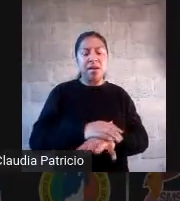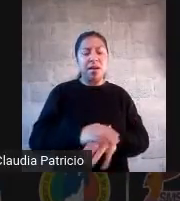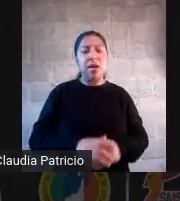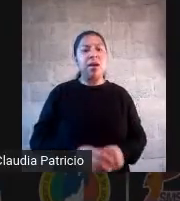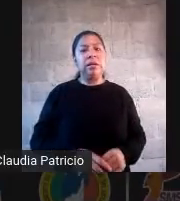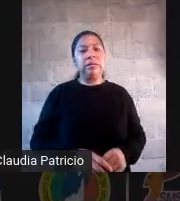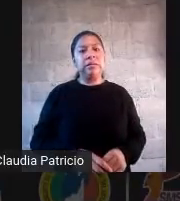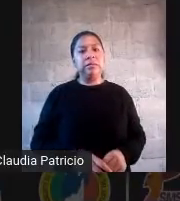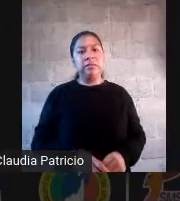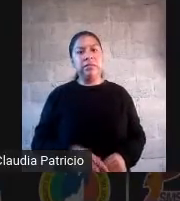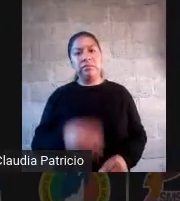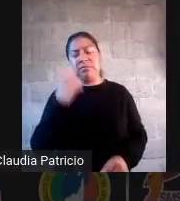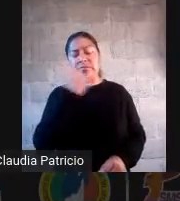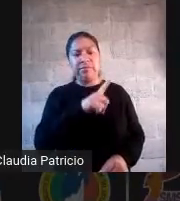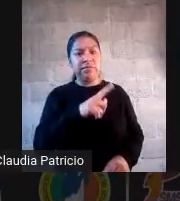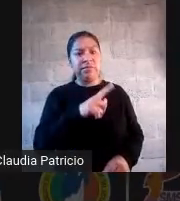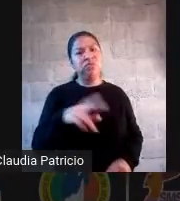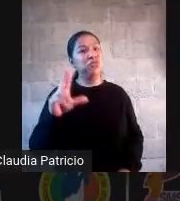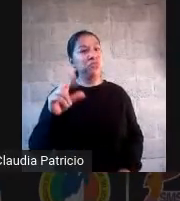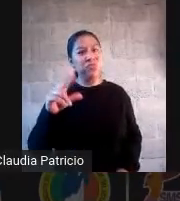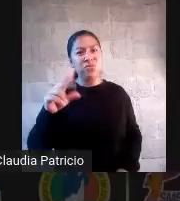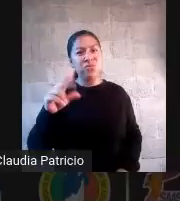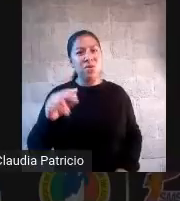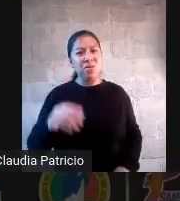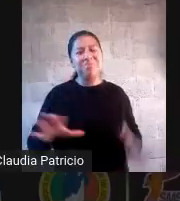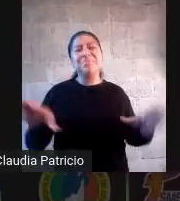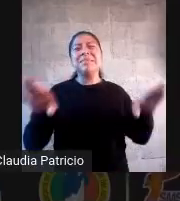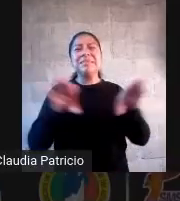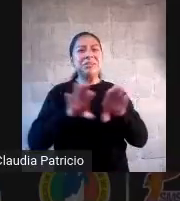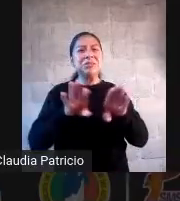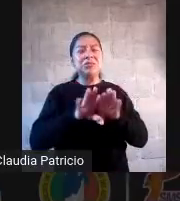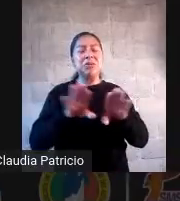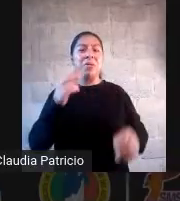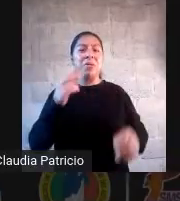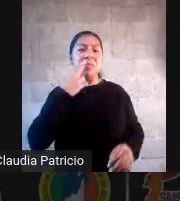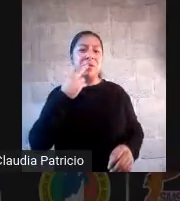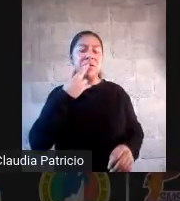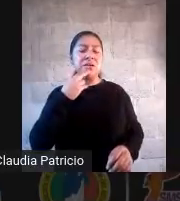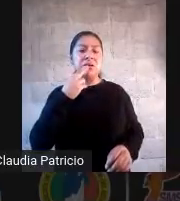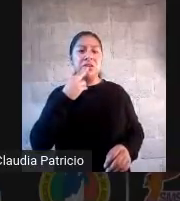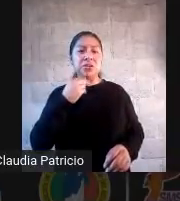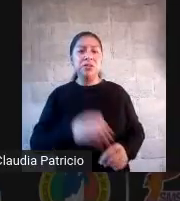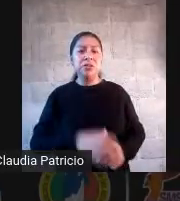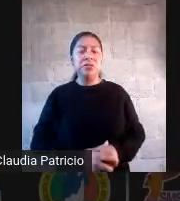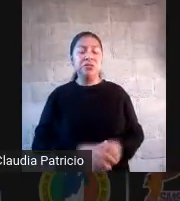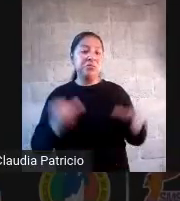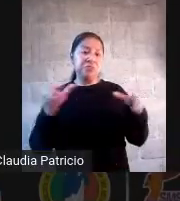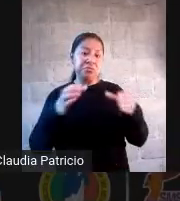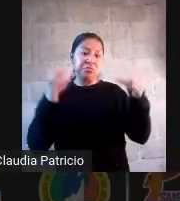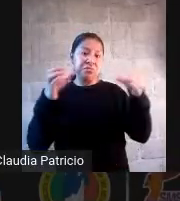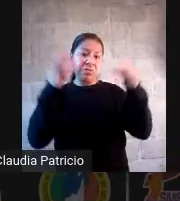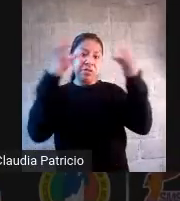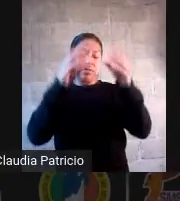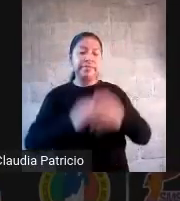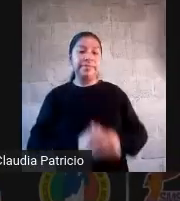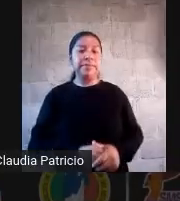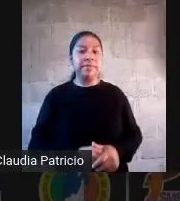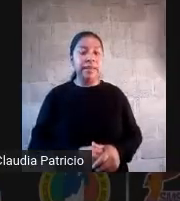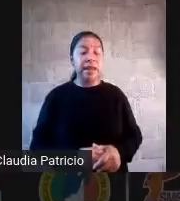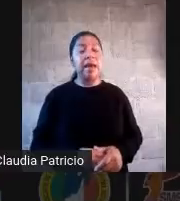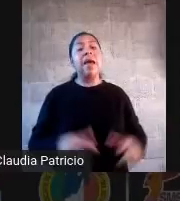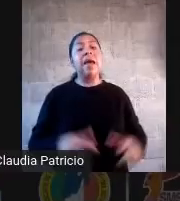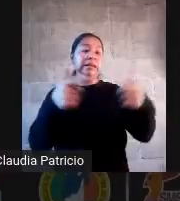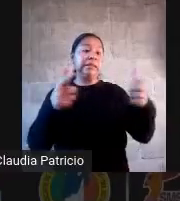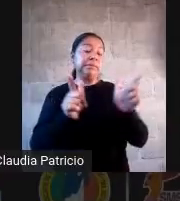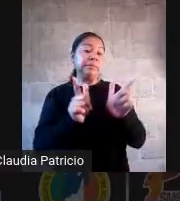¿Cómo hago para darle un uso formativo? Bueno, pues, me siento con mis colegas, oigan, no, pues, fíjense que mi grupo tiene un promedio